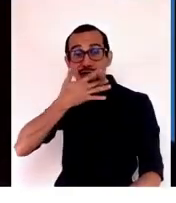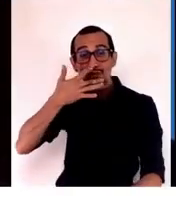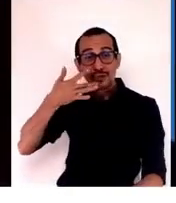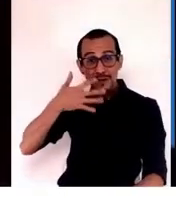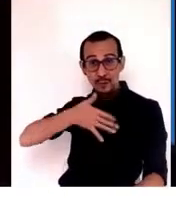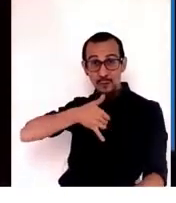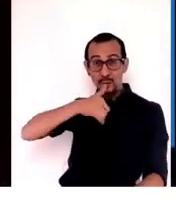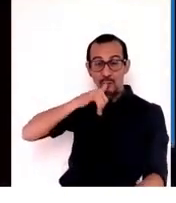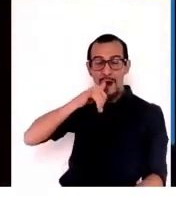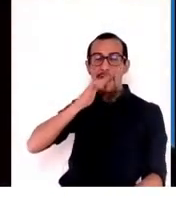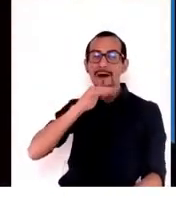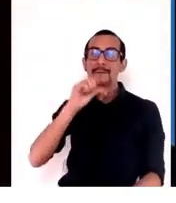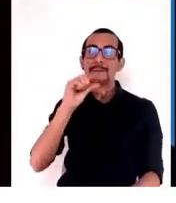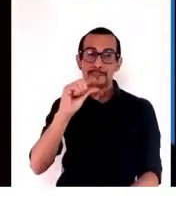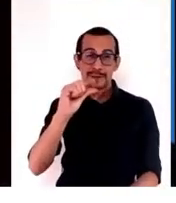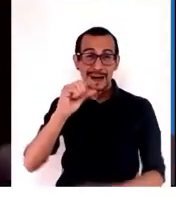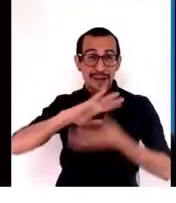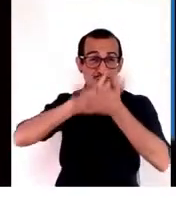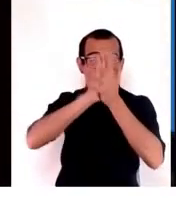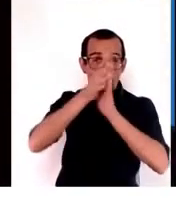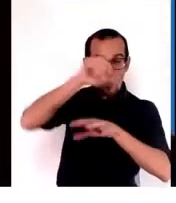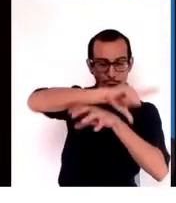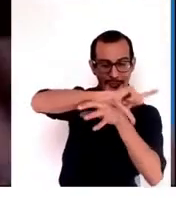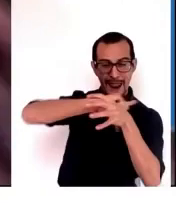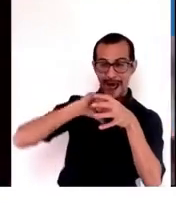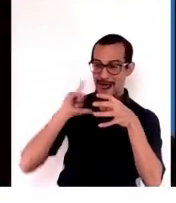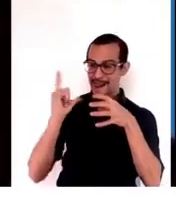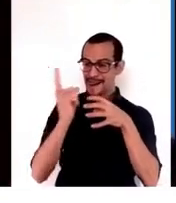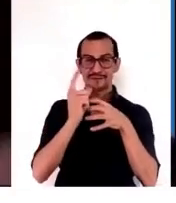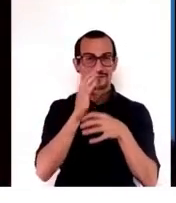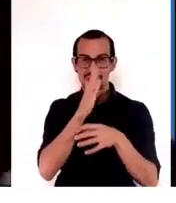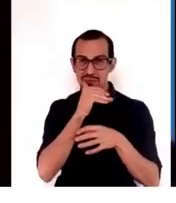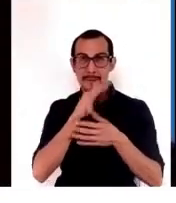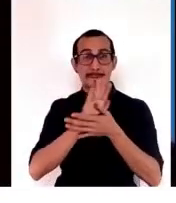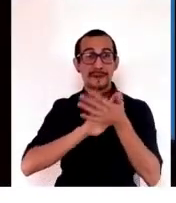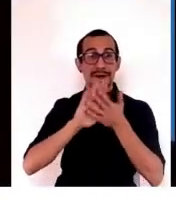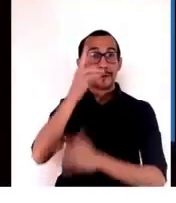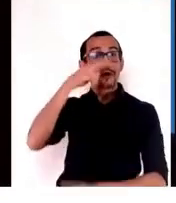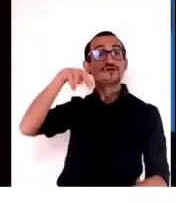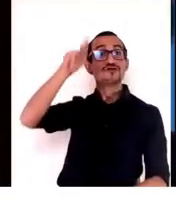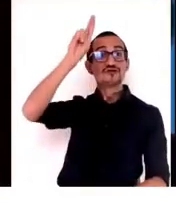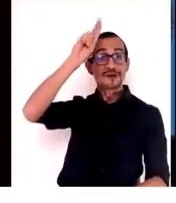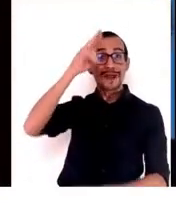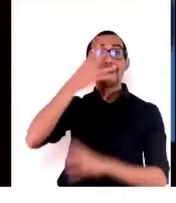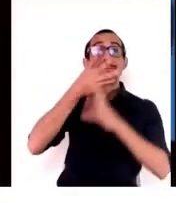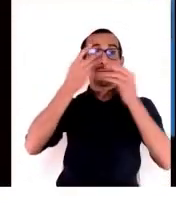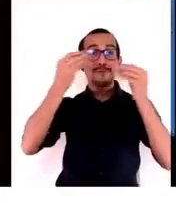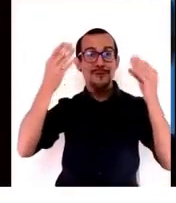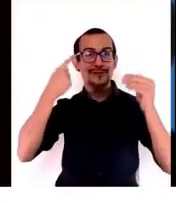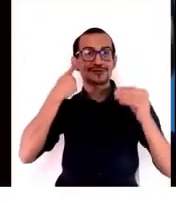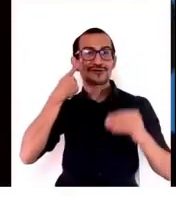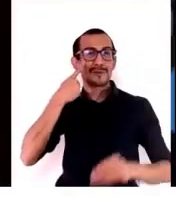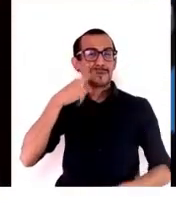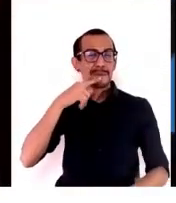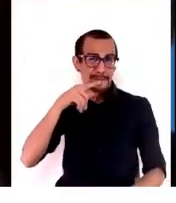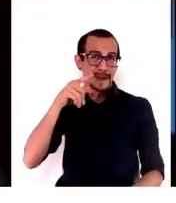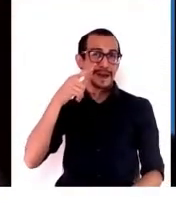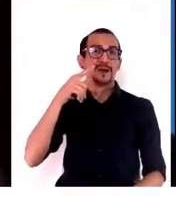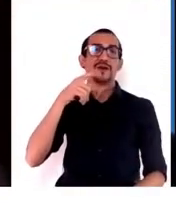Y no la tenemos en todos los lados. Por ejemplo, hay mucho en el norte, pero no hay suficiente en las